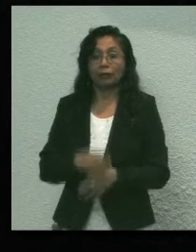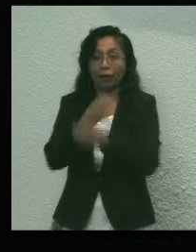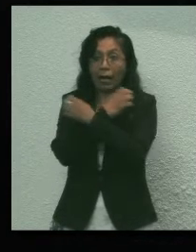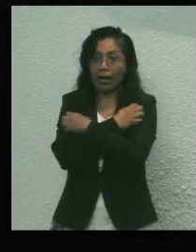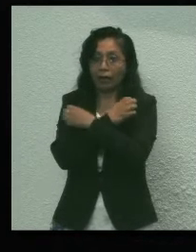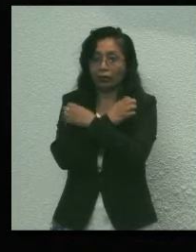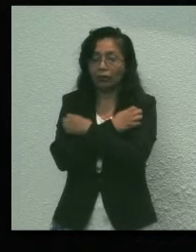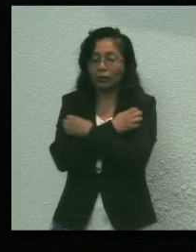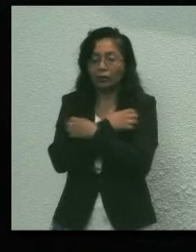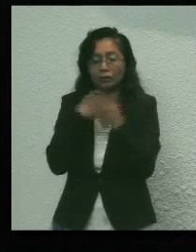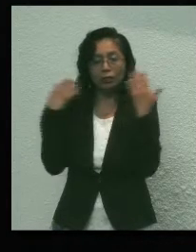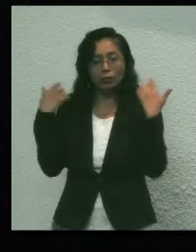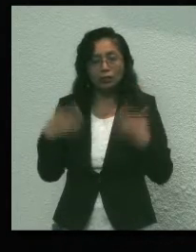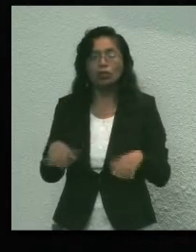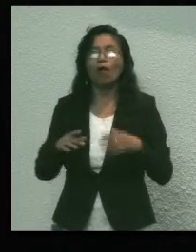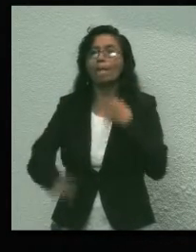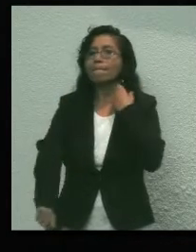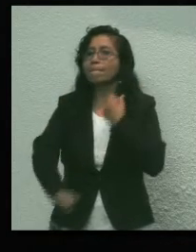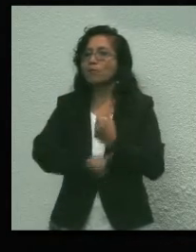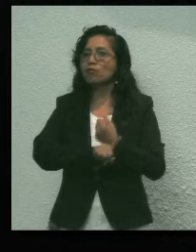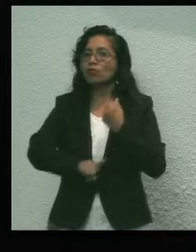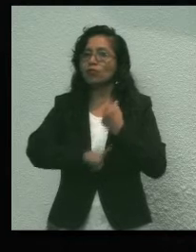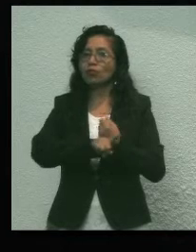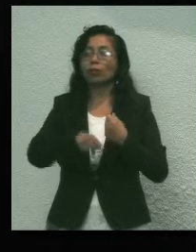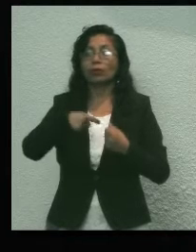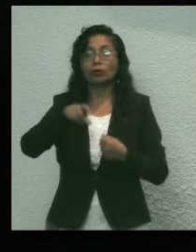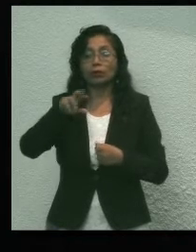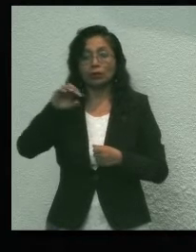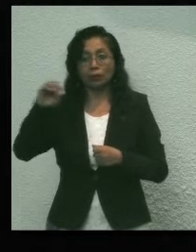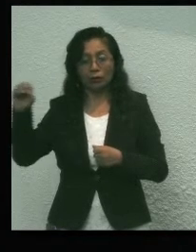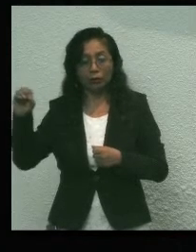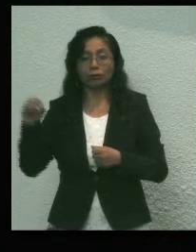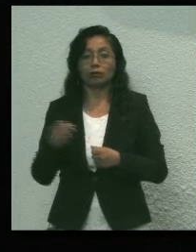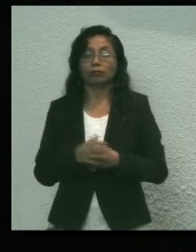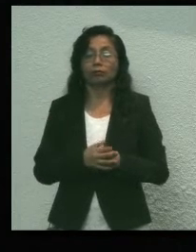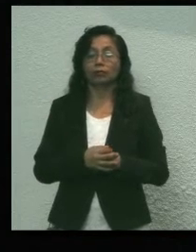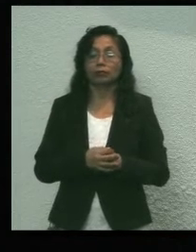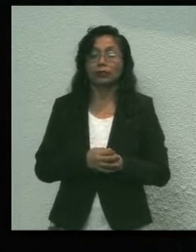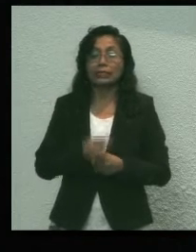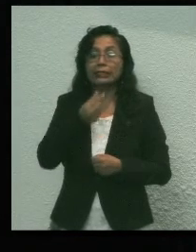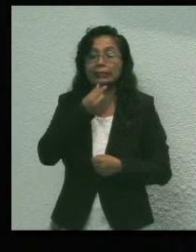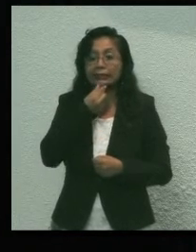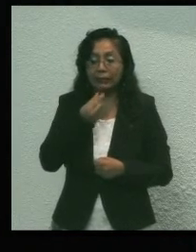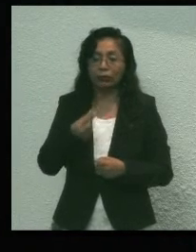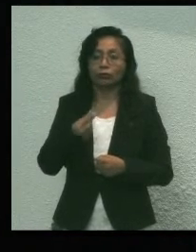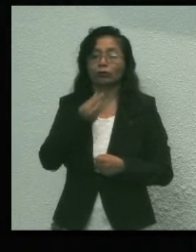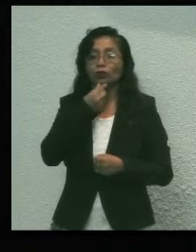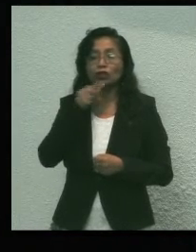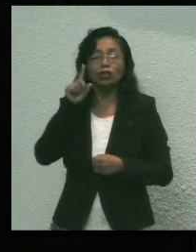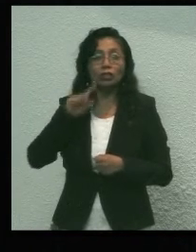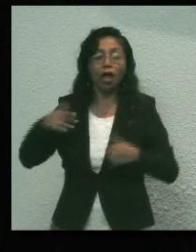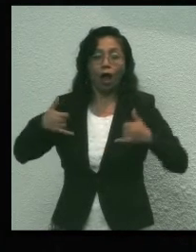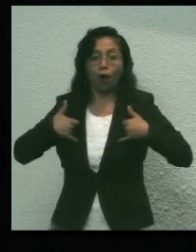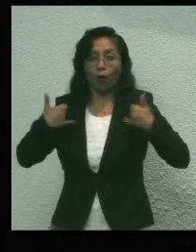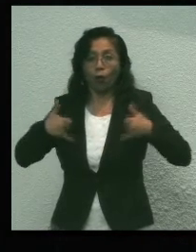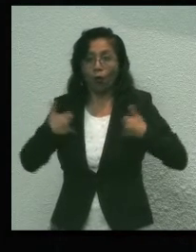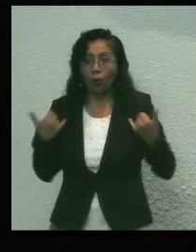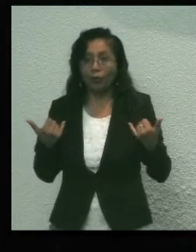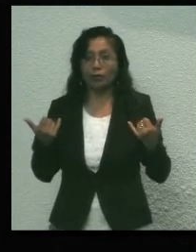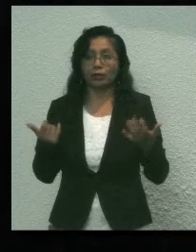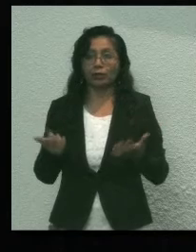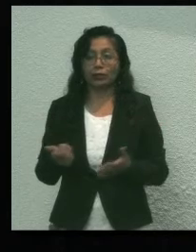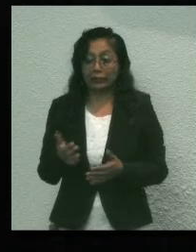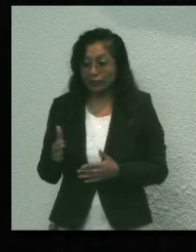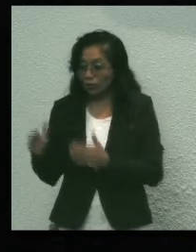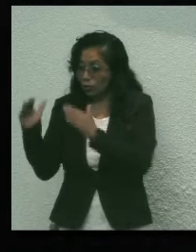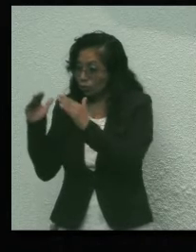plantearía un enorme reto para Quintana Roo. La generación de niñas, niños y jóvenes que le ha tocado desde sus